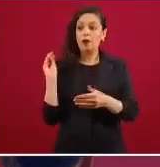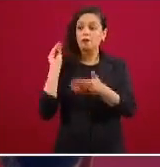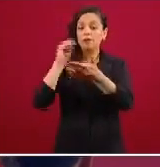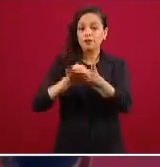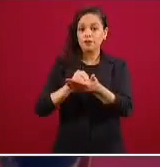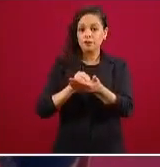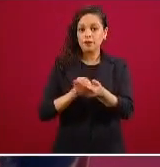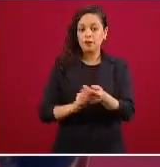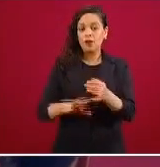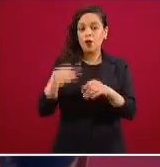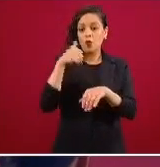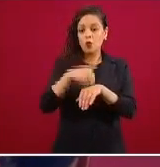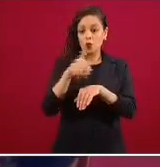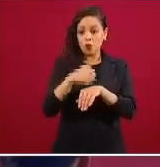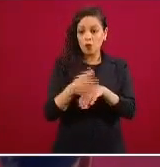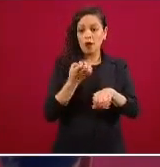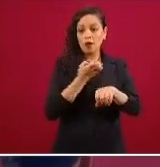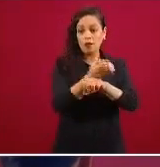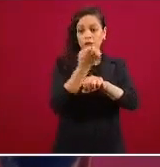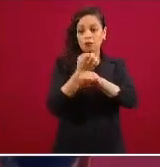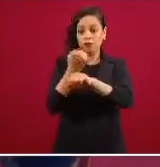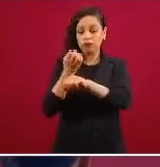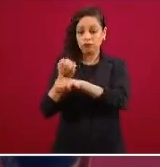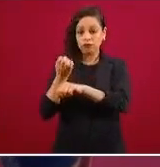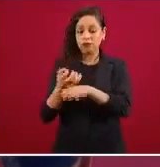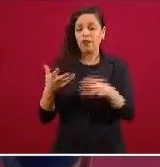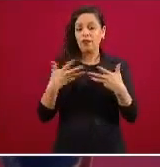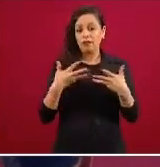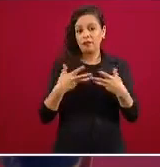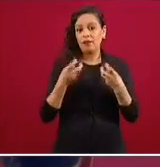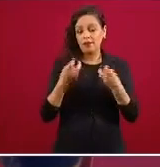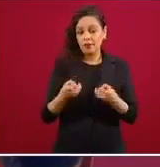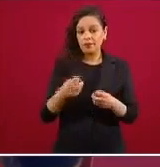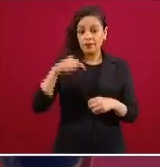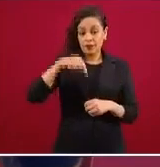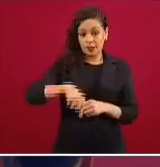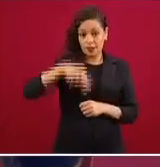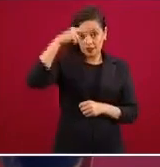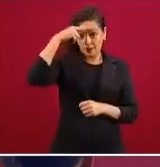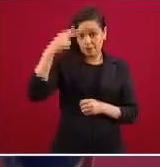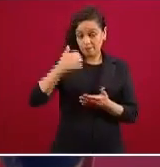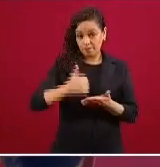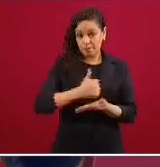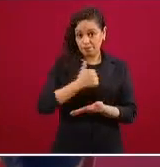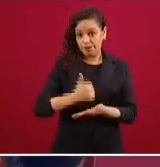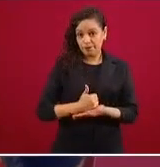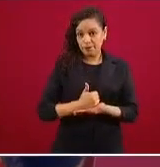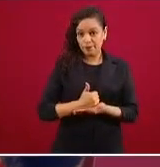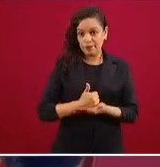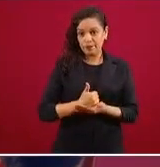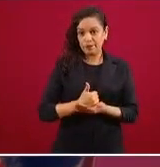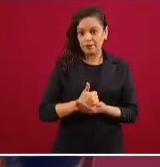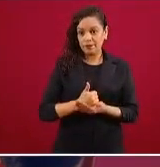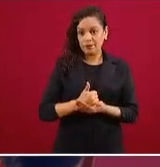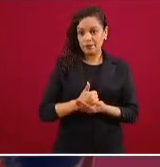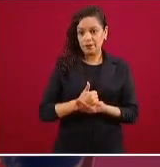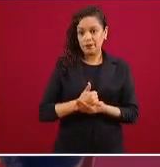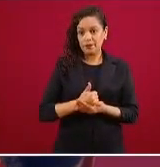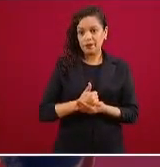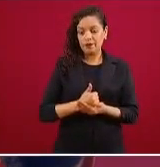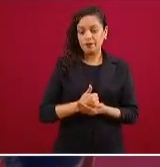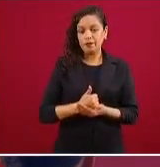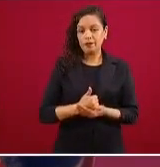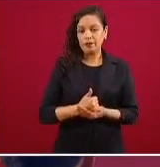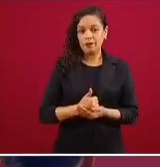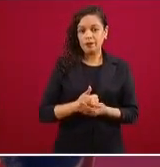de entidades federativas o estados que se encuentran en esa condición. La Ciudad de México y la zona conurbada del Valle de México,